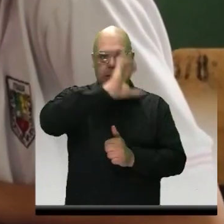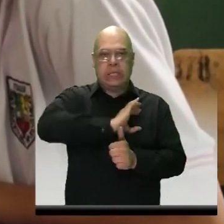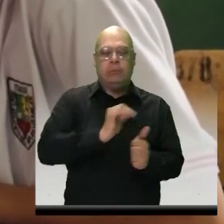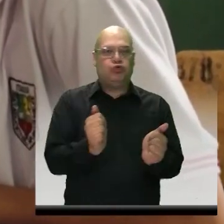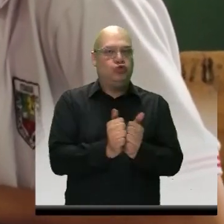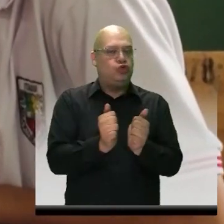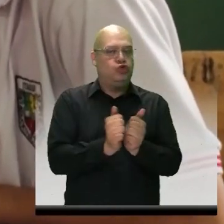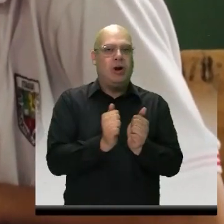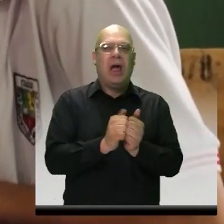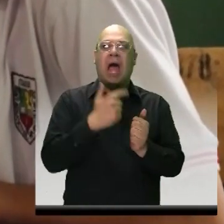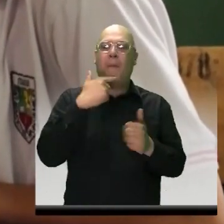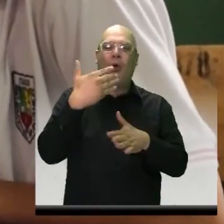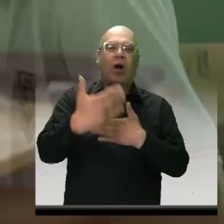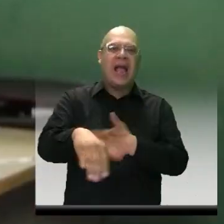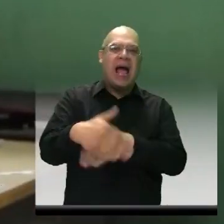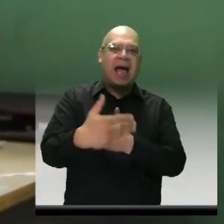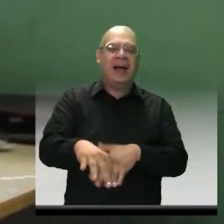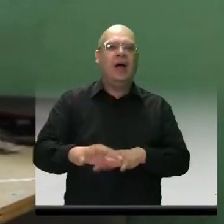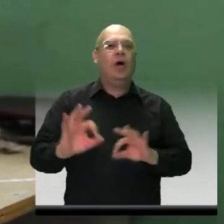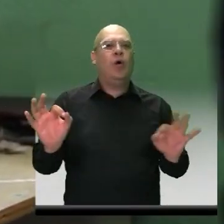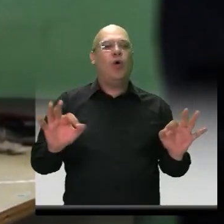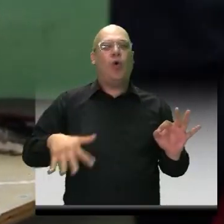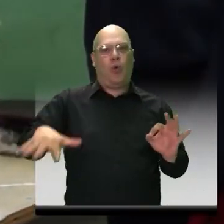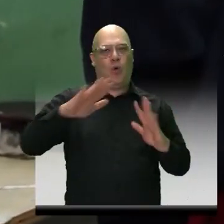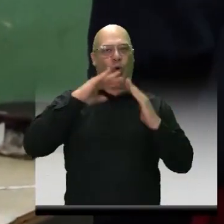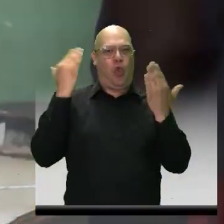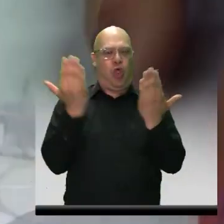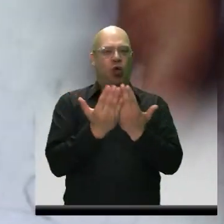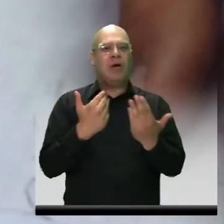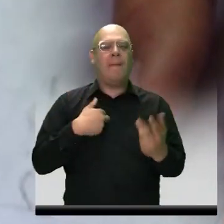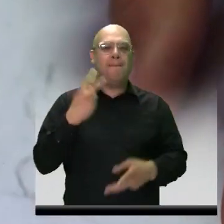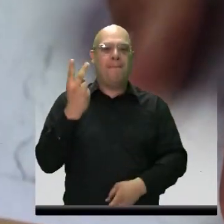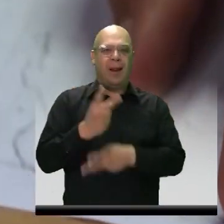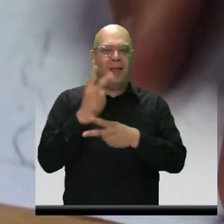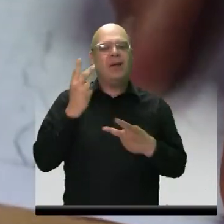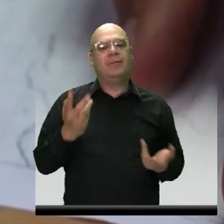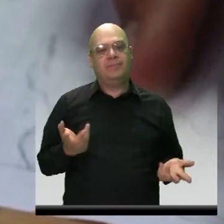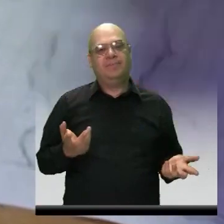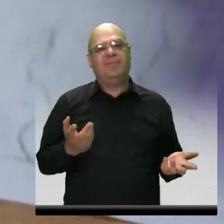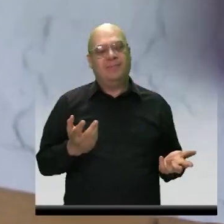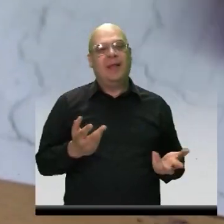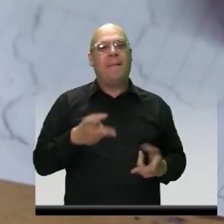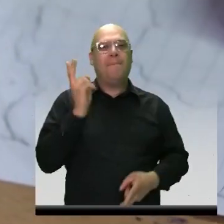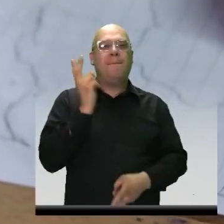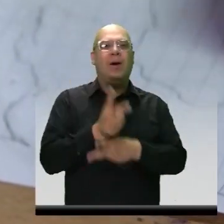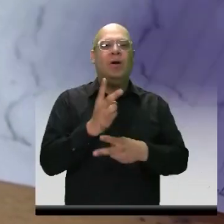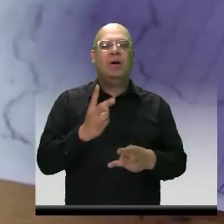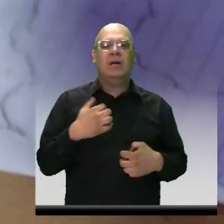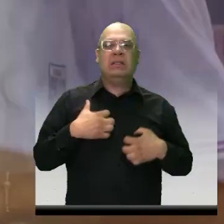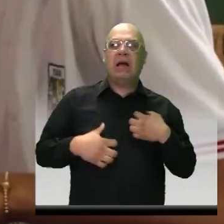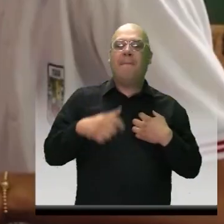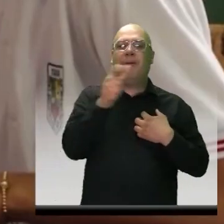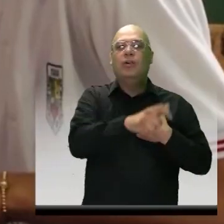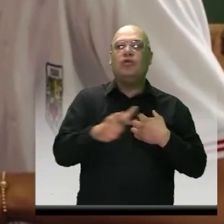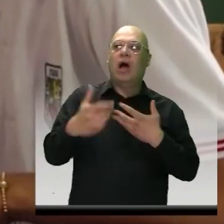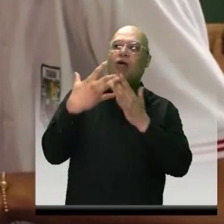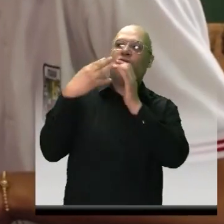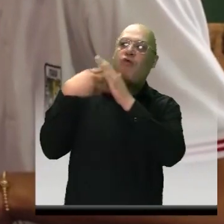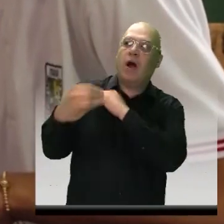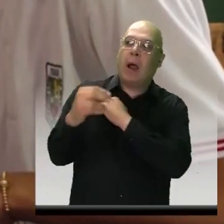las calles y también puede caer en nuestro colegio, hay muchos peligros, ya que uno no sabe qué tipo de personas hay en la calle, ¿cierto?